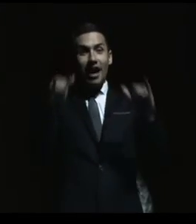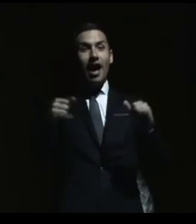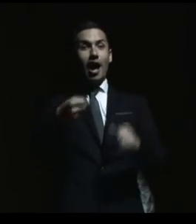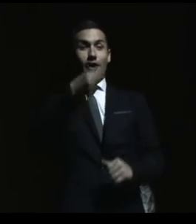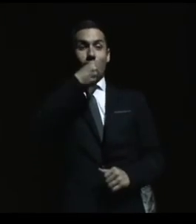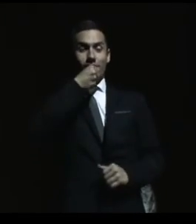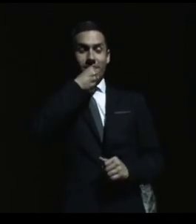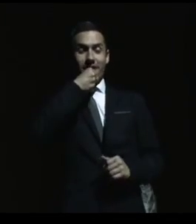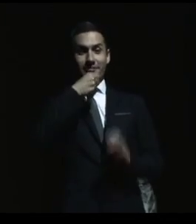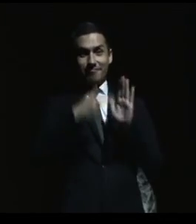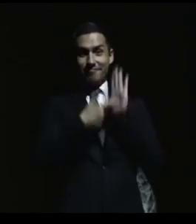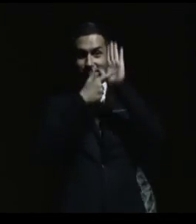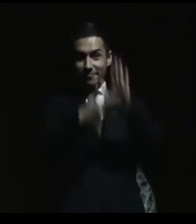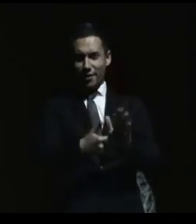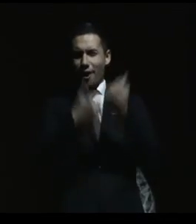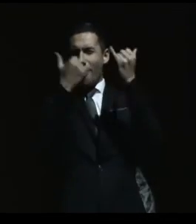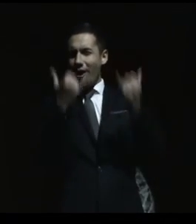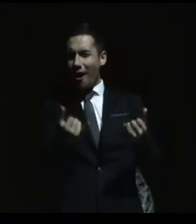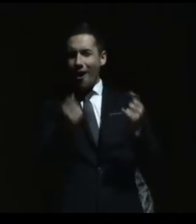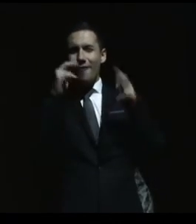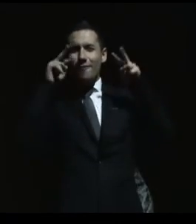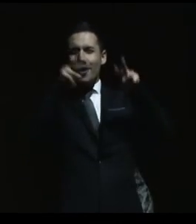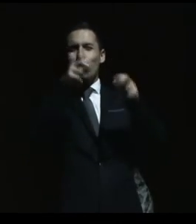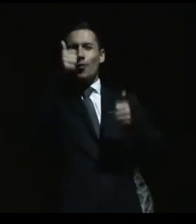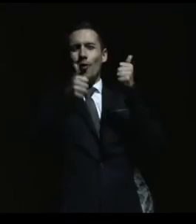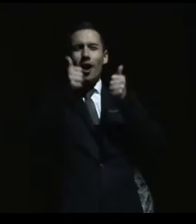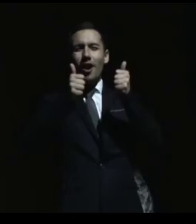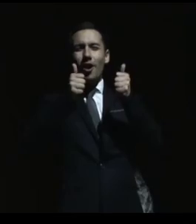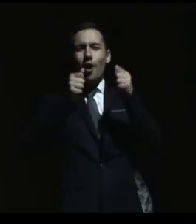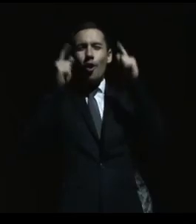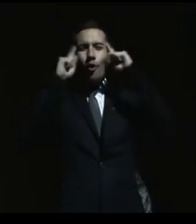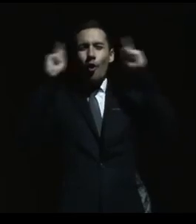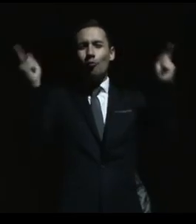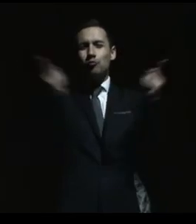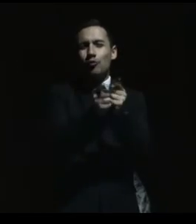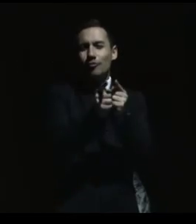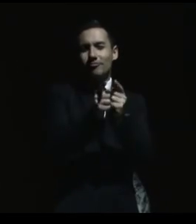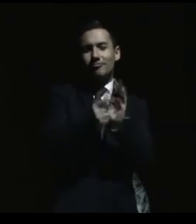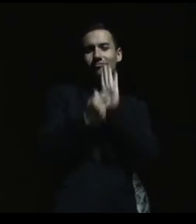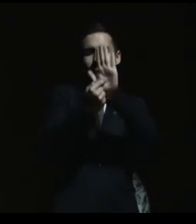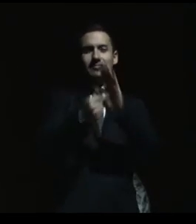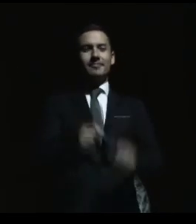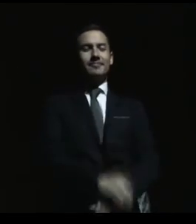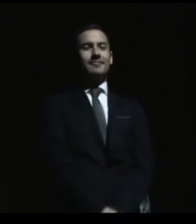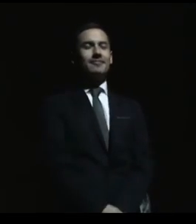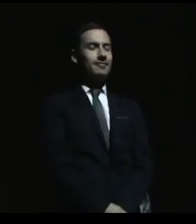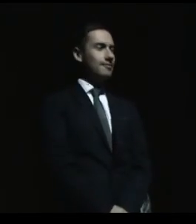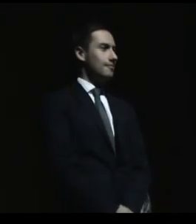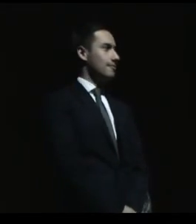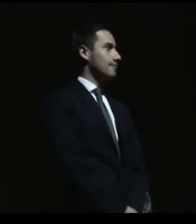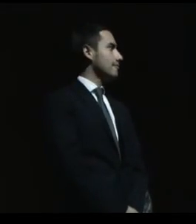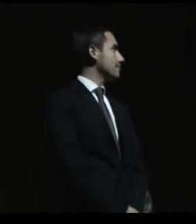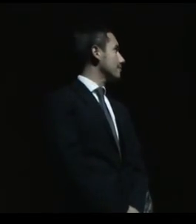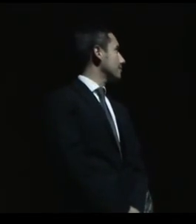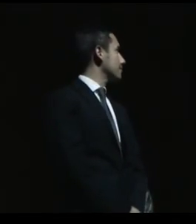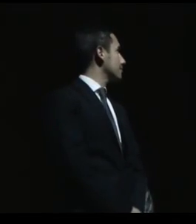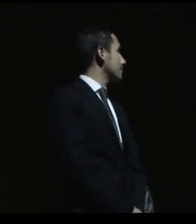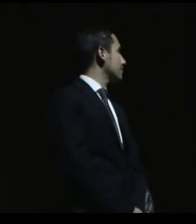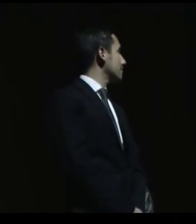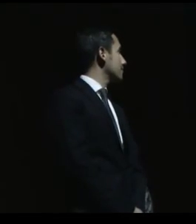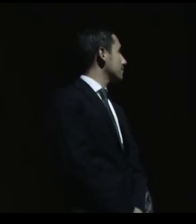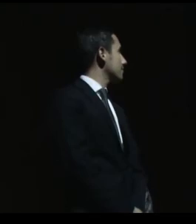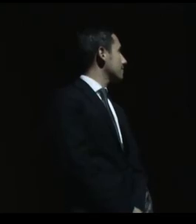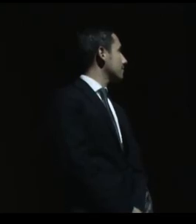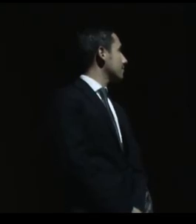vamos a ver cuál es la conclusión del opinadero. Bueno, este, yo te,